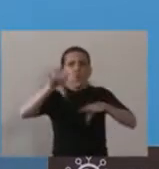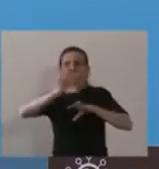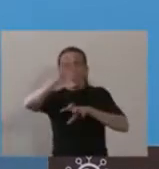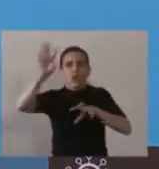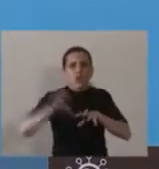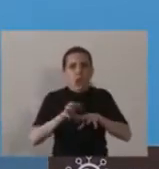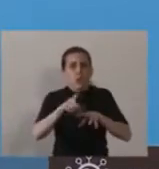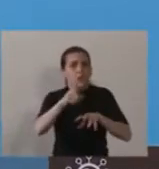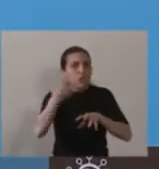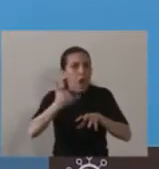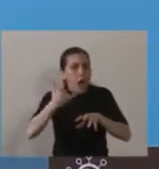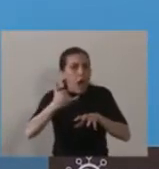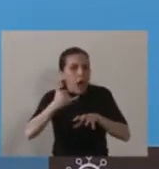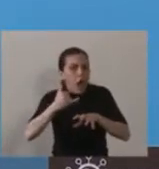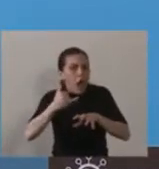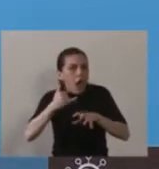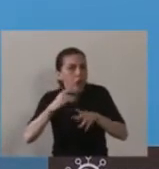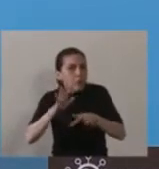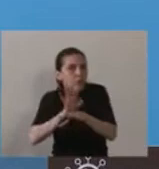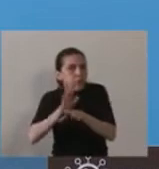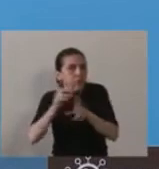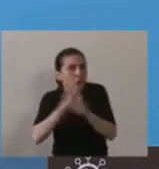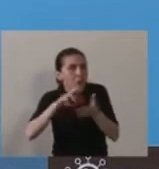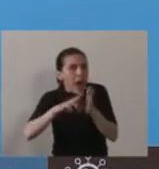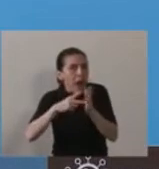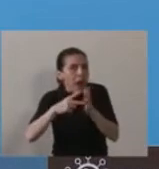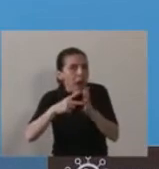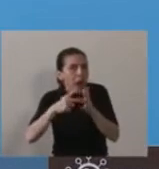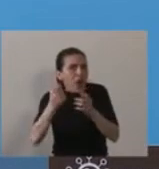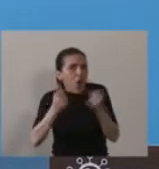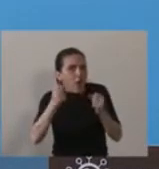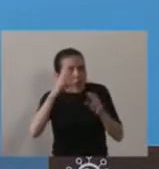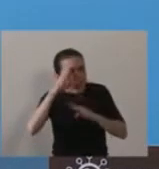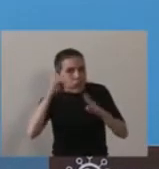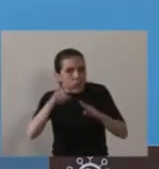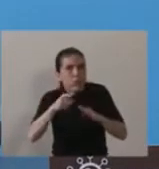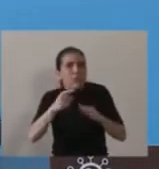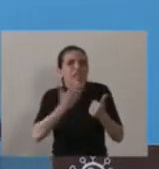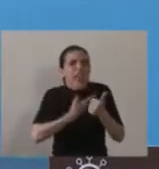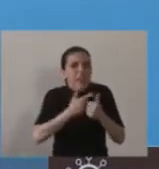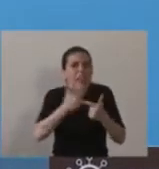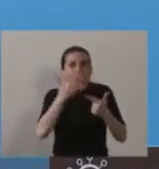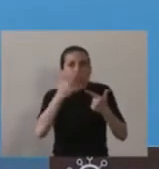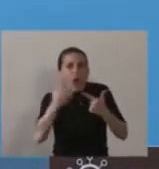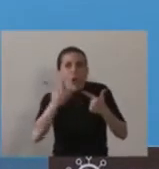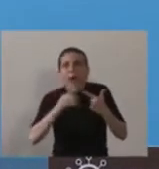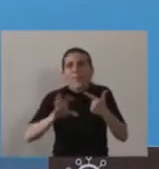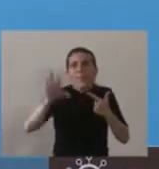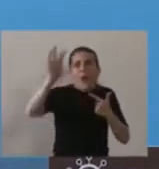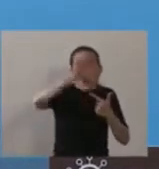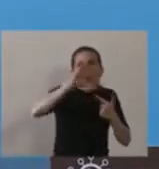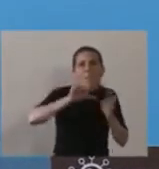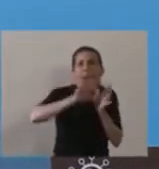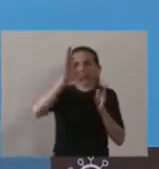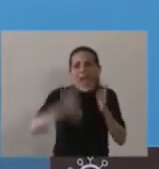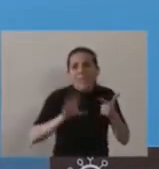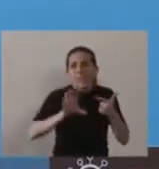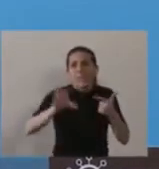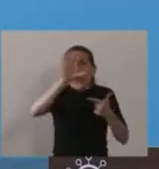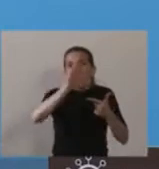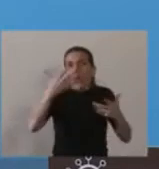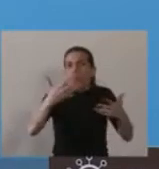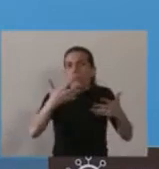un impacto territorial muy significativo, una gran cantidad de escenas de productores en Santa Fe, en Córdoba, en diferentes lugares del país que han sufrido las